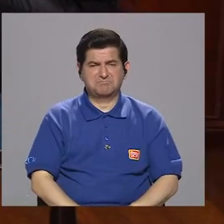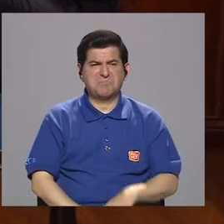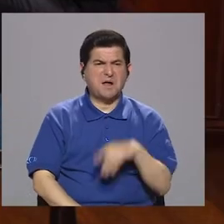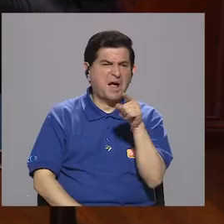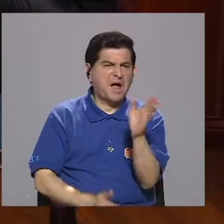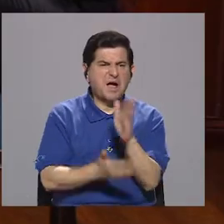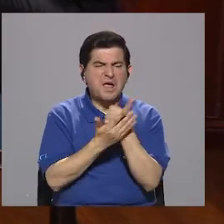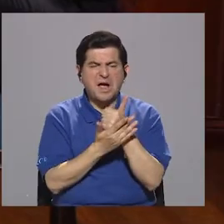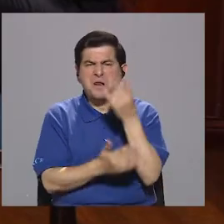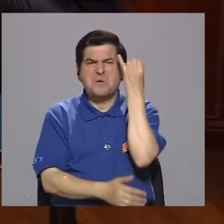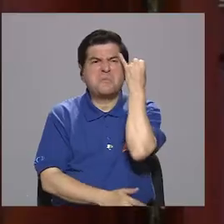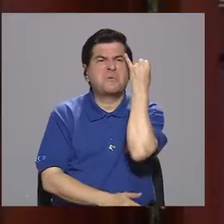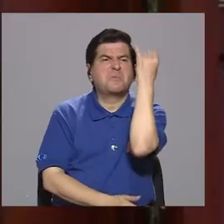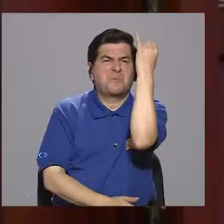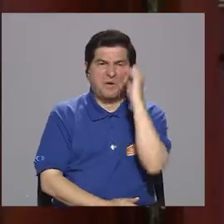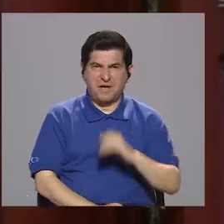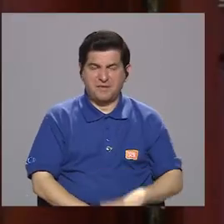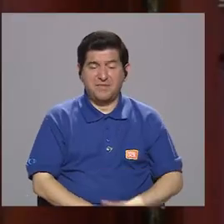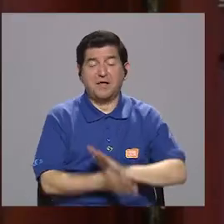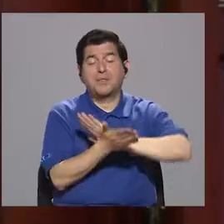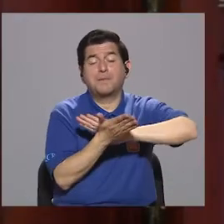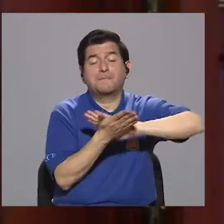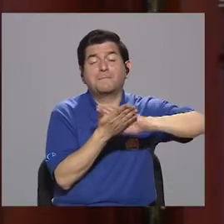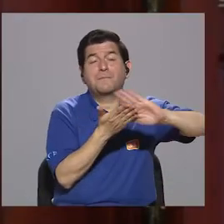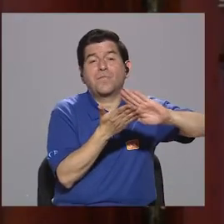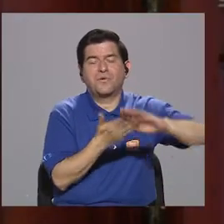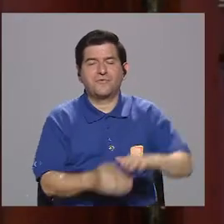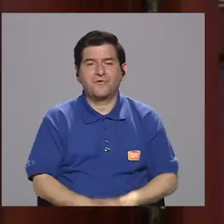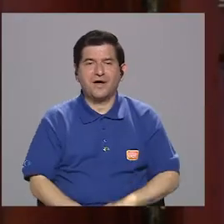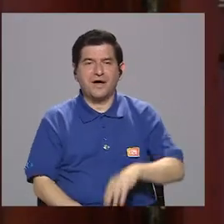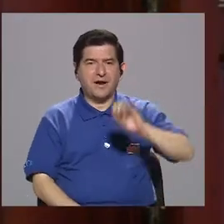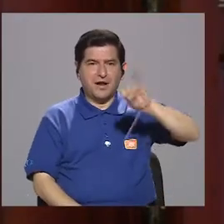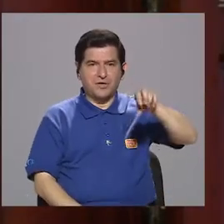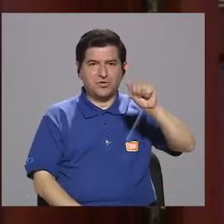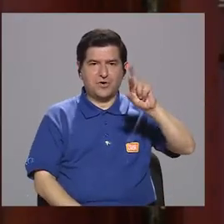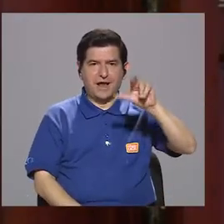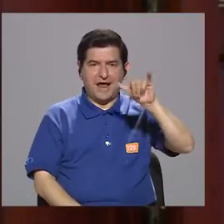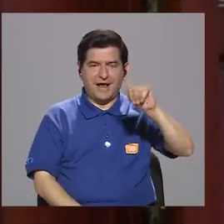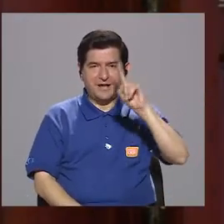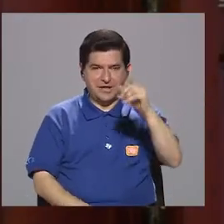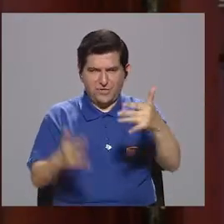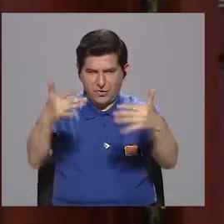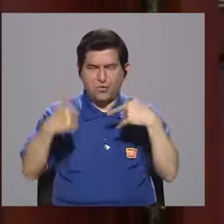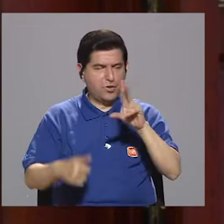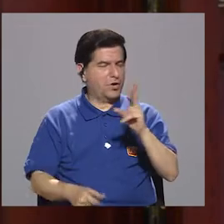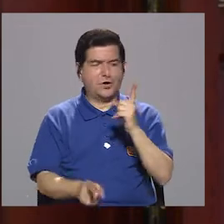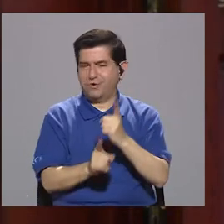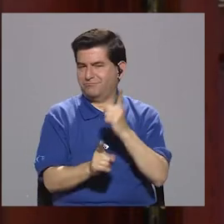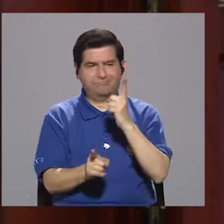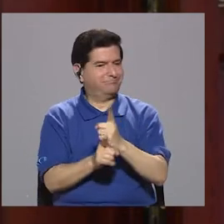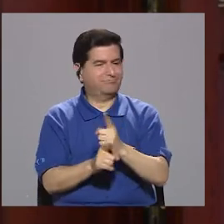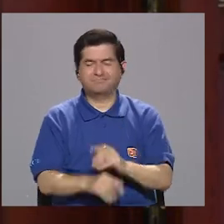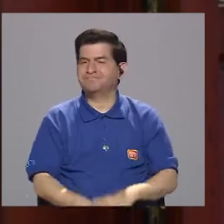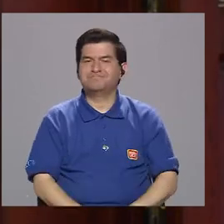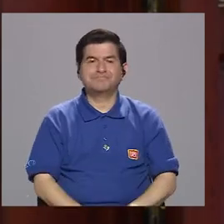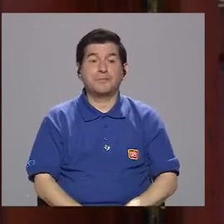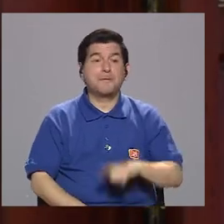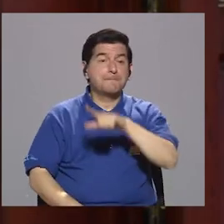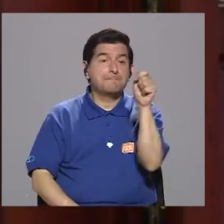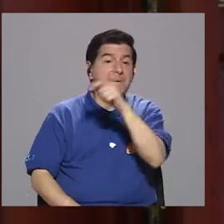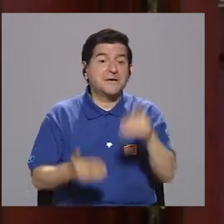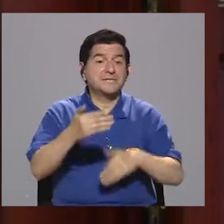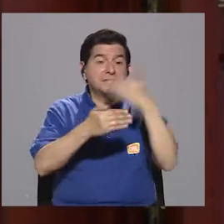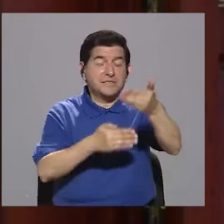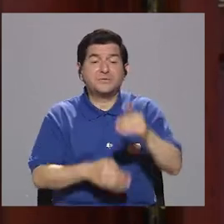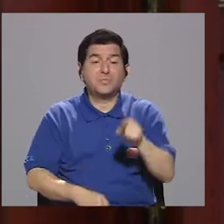ahí una intención de borrar a Johnny Araya de un expediente. Y eso nunca fue así. No fue así que meses